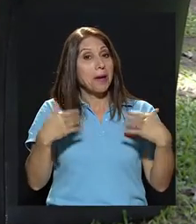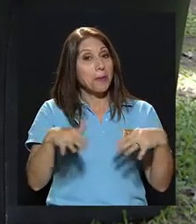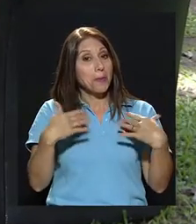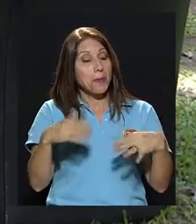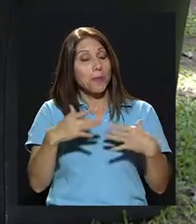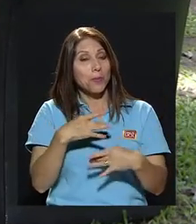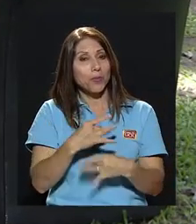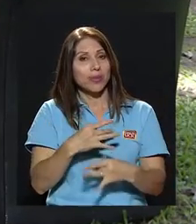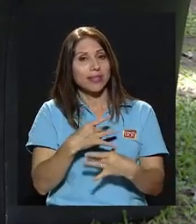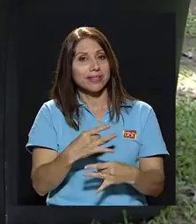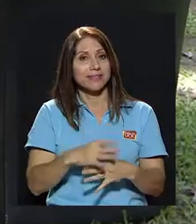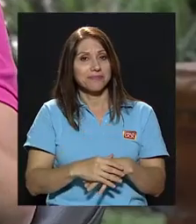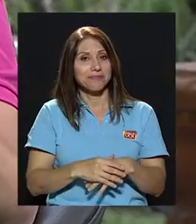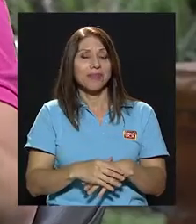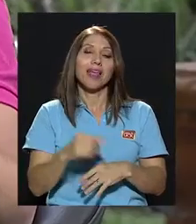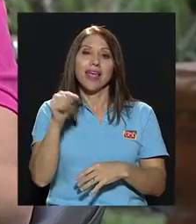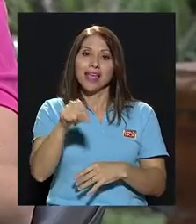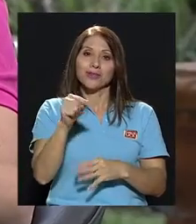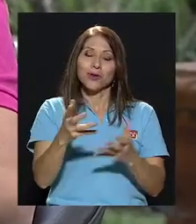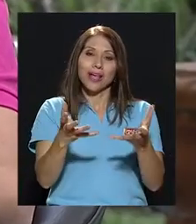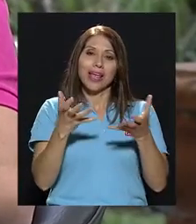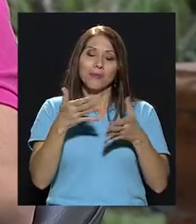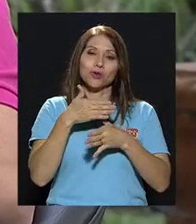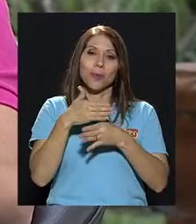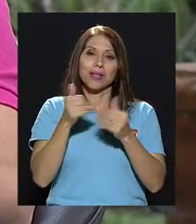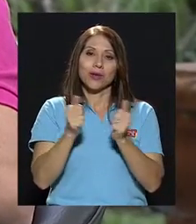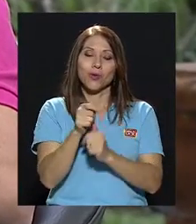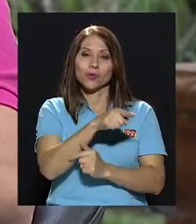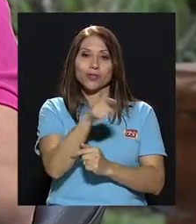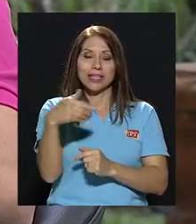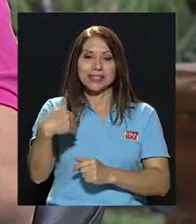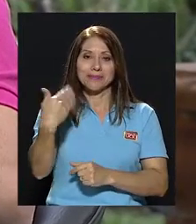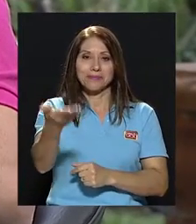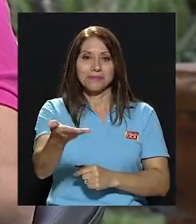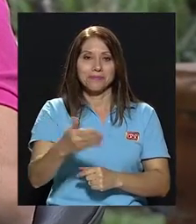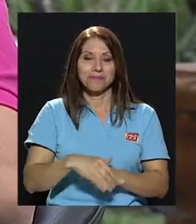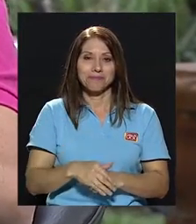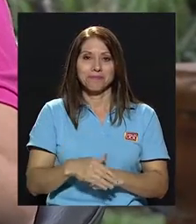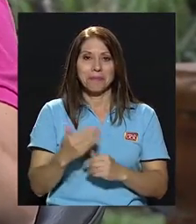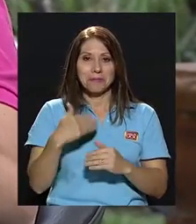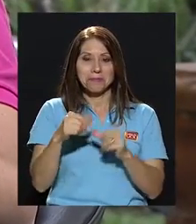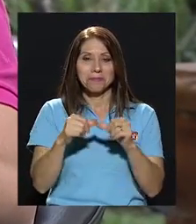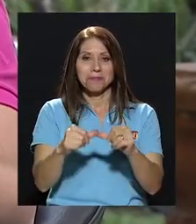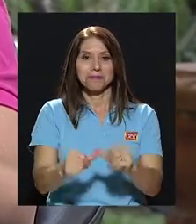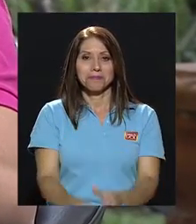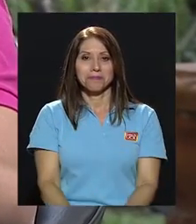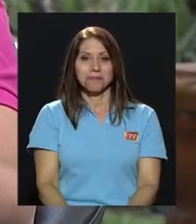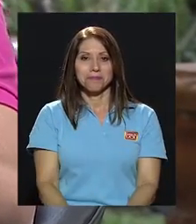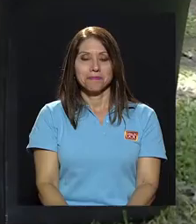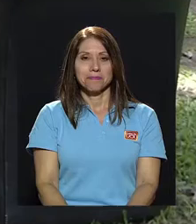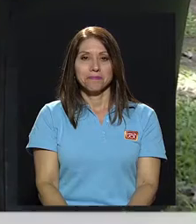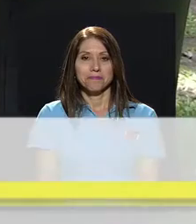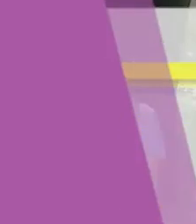está poniendo pues sumamente interesante y eso es lo que queremos compartir con ustedes en el segundo blog. Ya regresamos. Gracias.